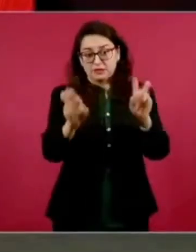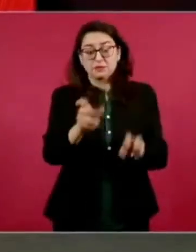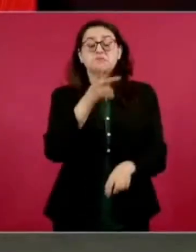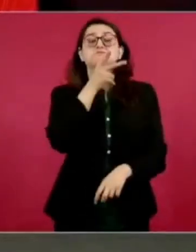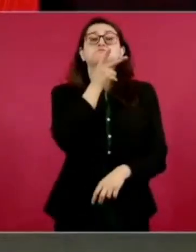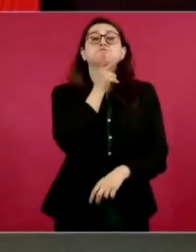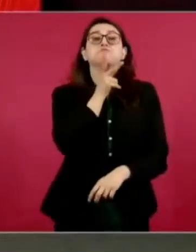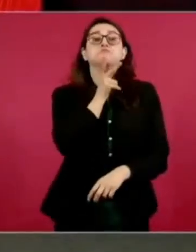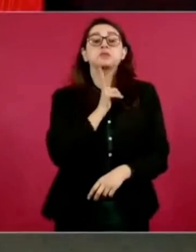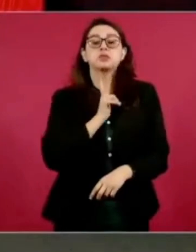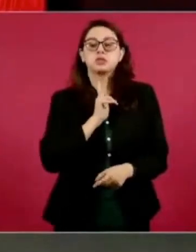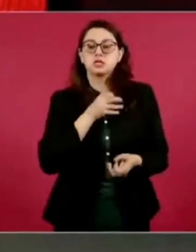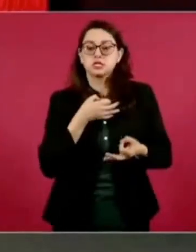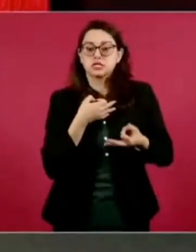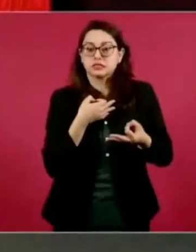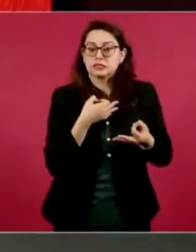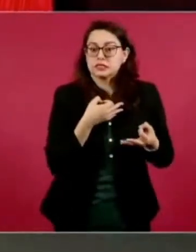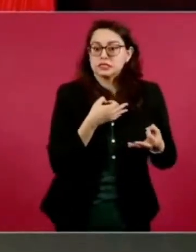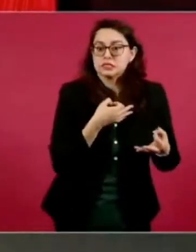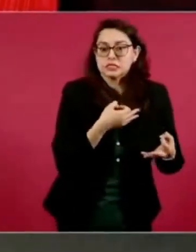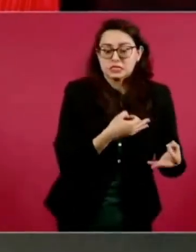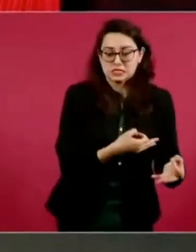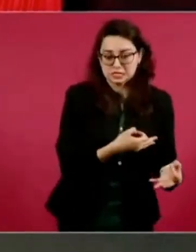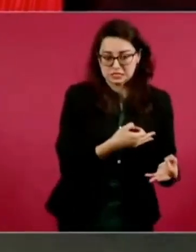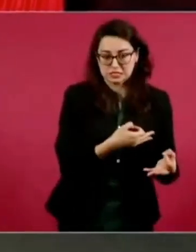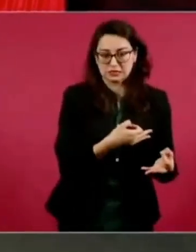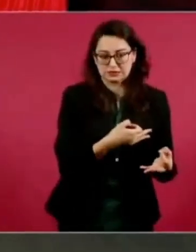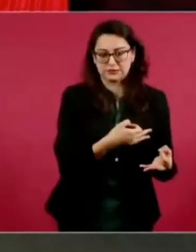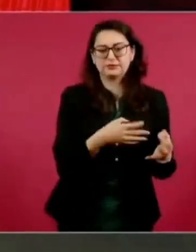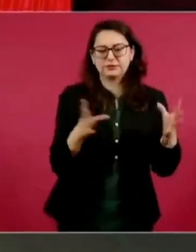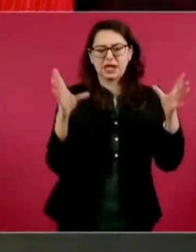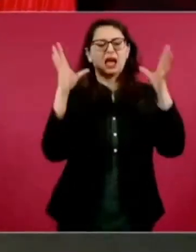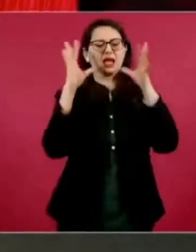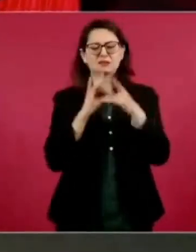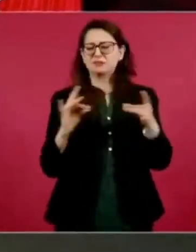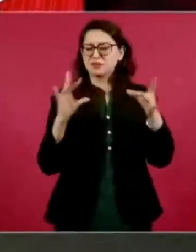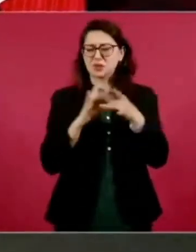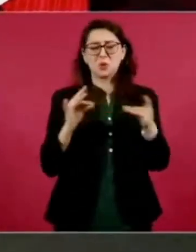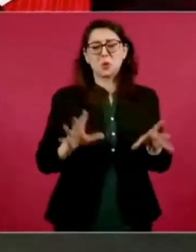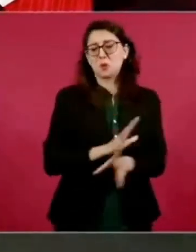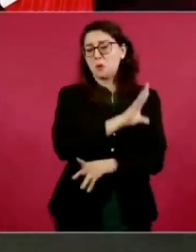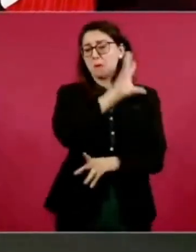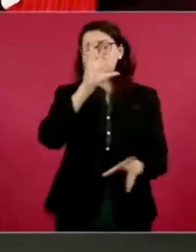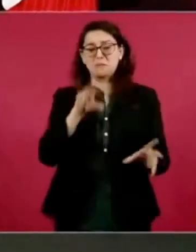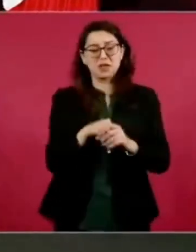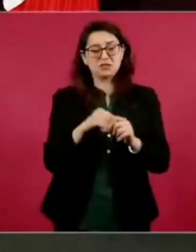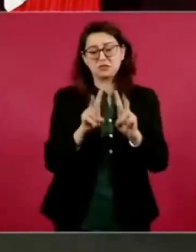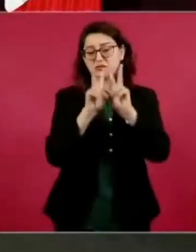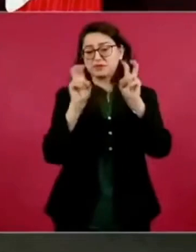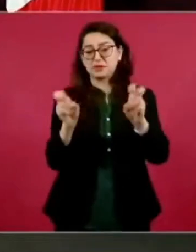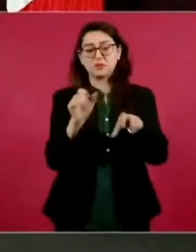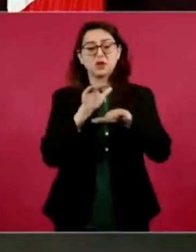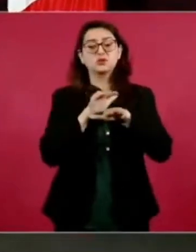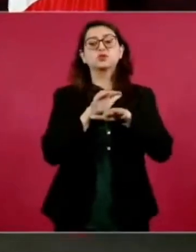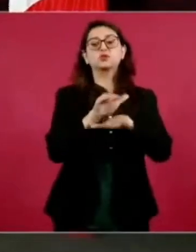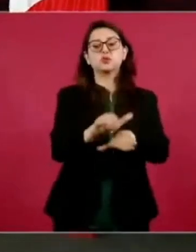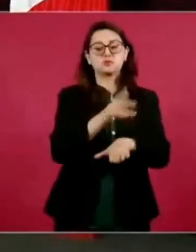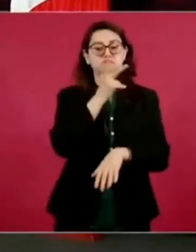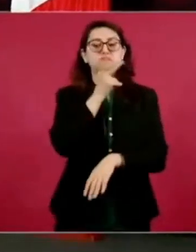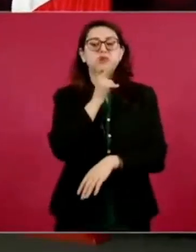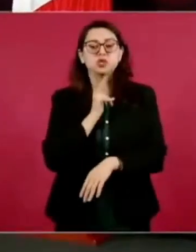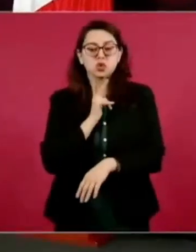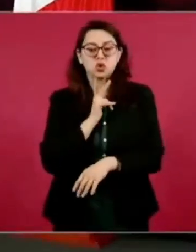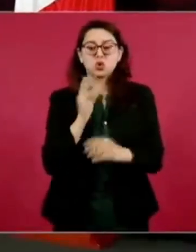Y ahí explico todo lo relacionado con el petróleo y la política.